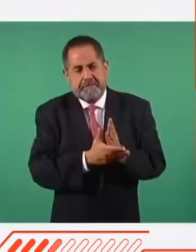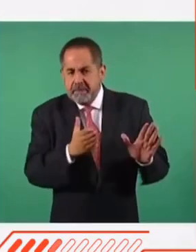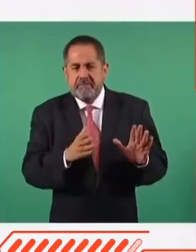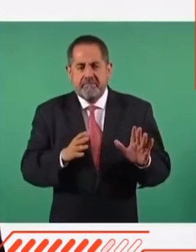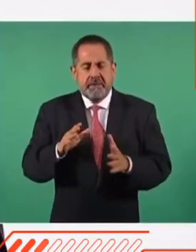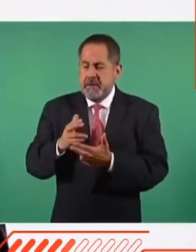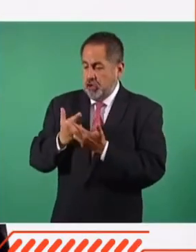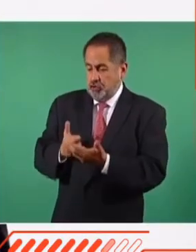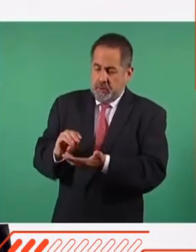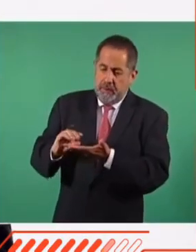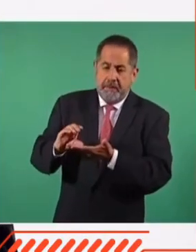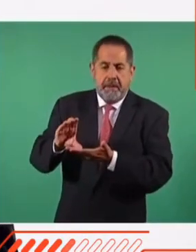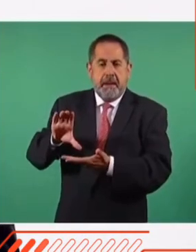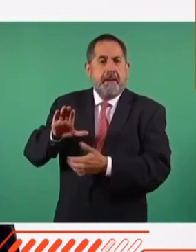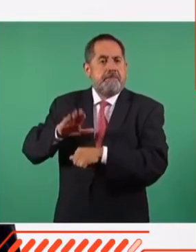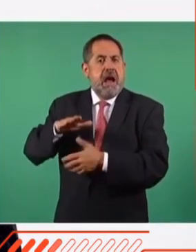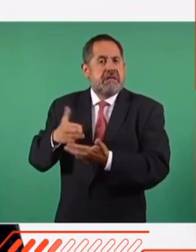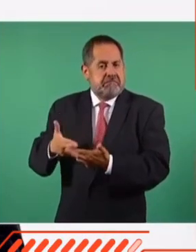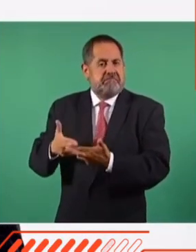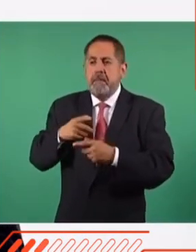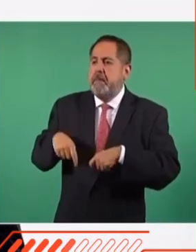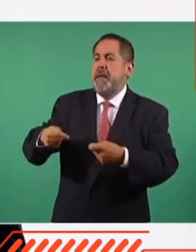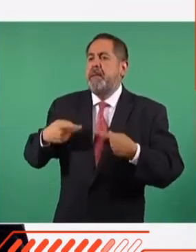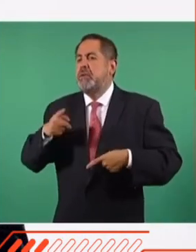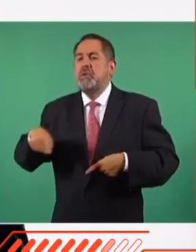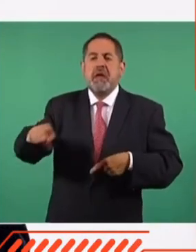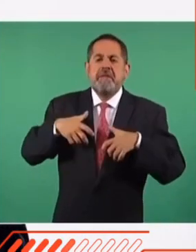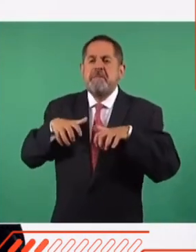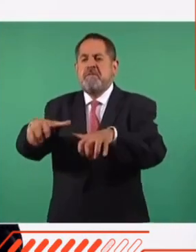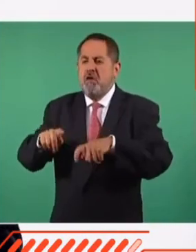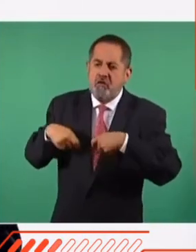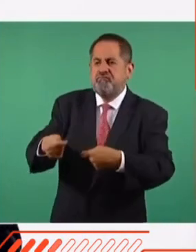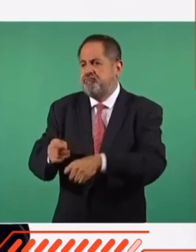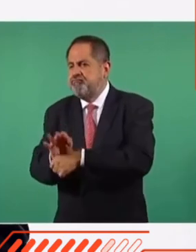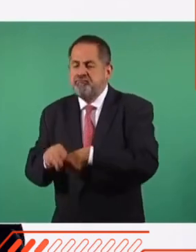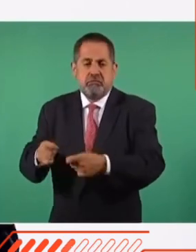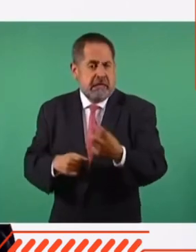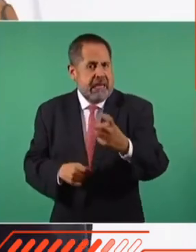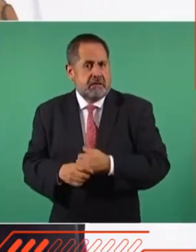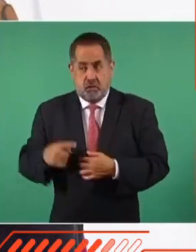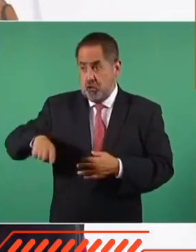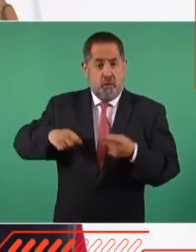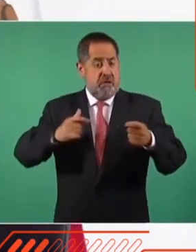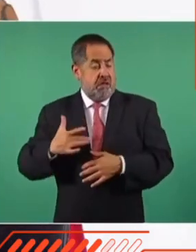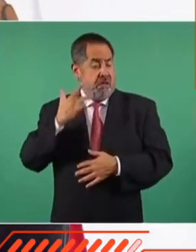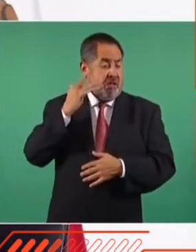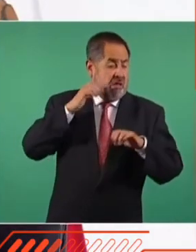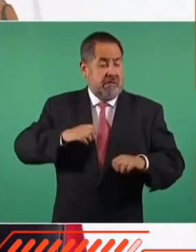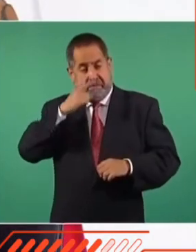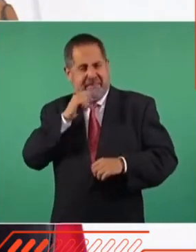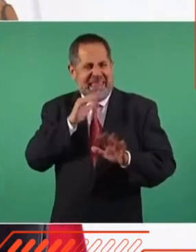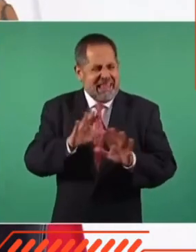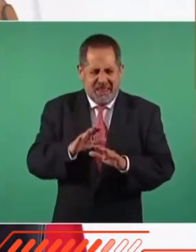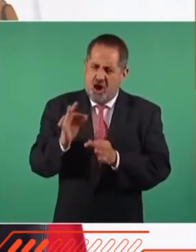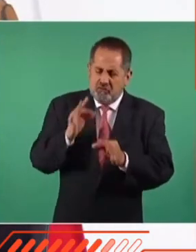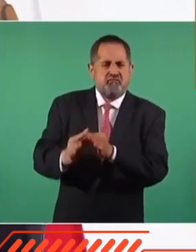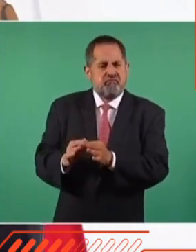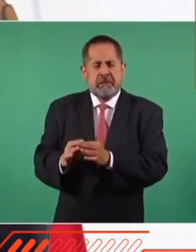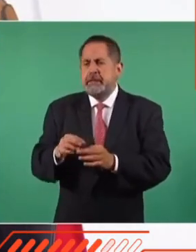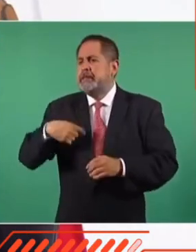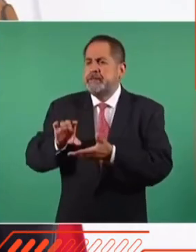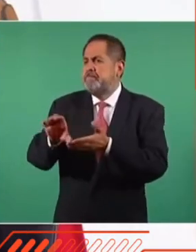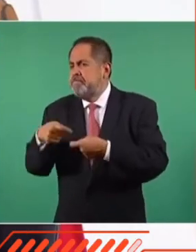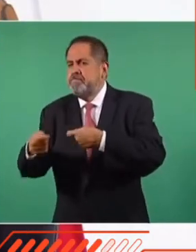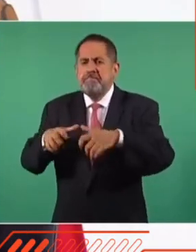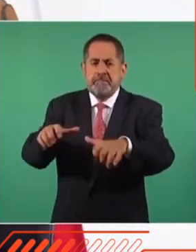han permitido liberar más presupuesto en beneficio del pueblo. Con esta fórmula de combatir la corrupción y gobernar sin lujo ni frivolidad, hemos podido cumplir los